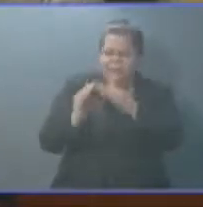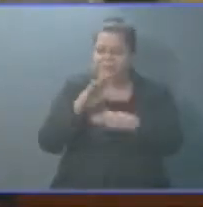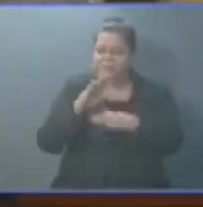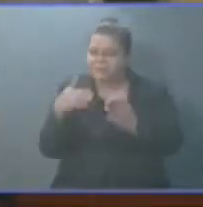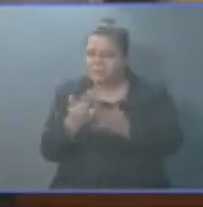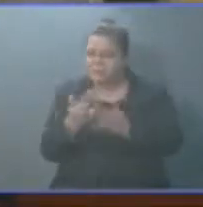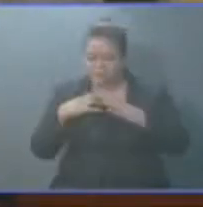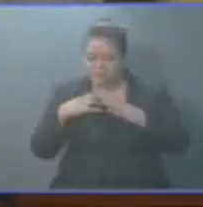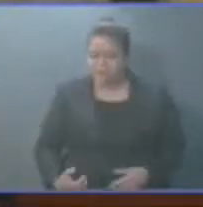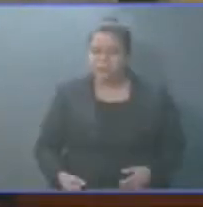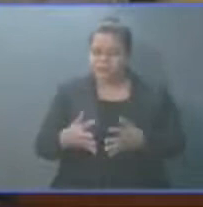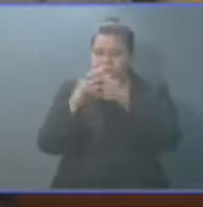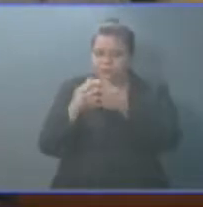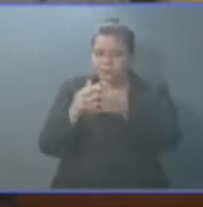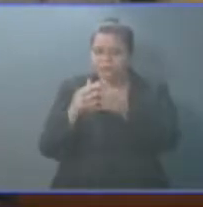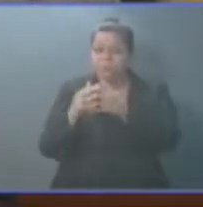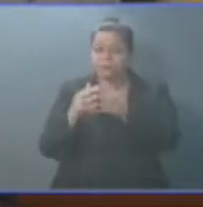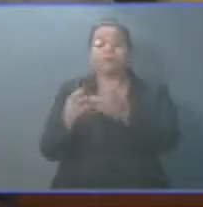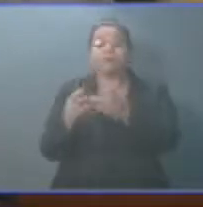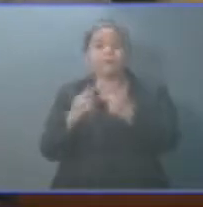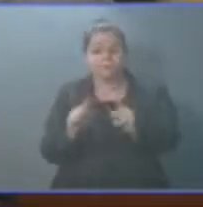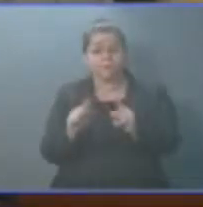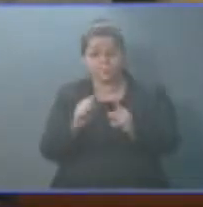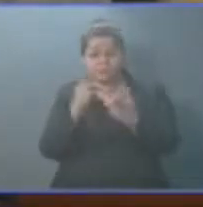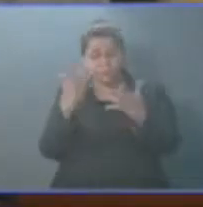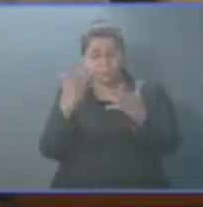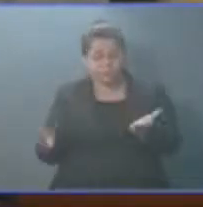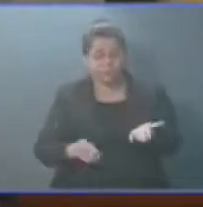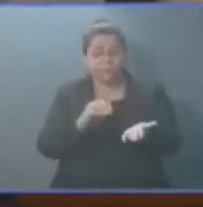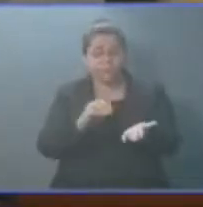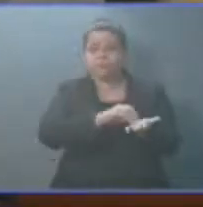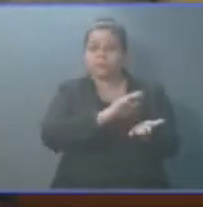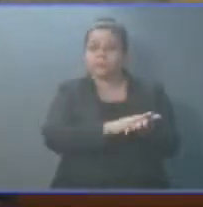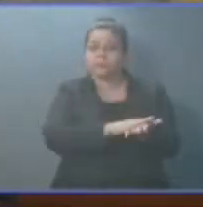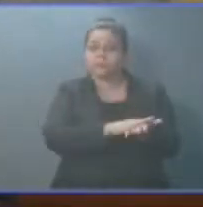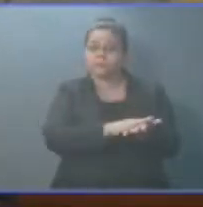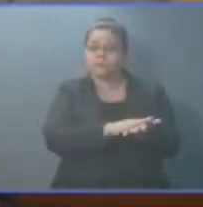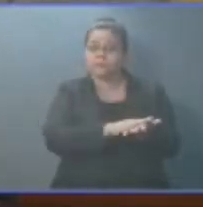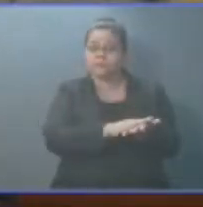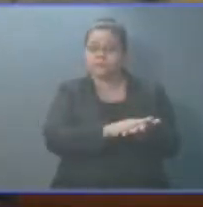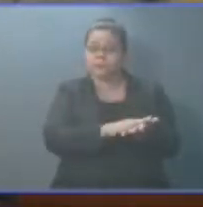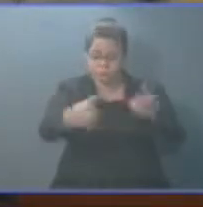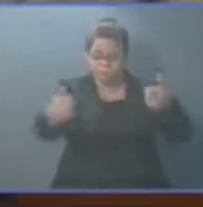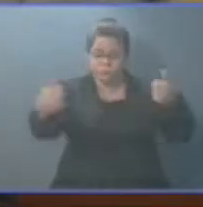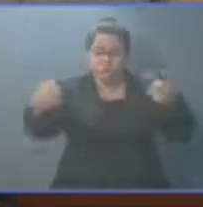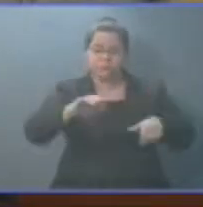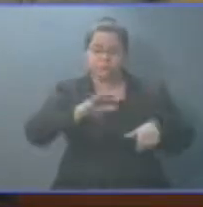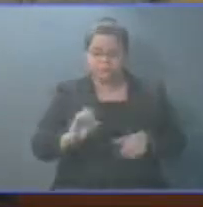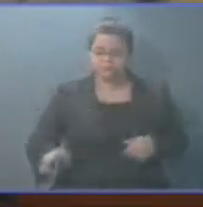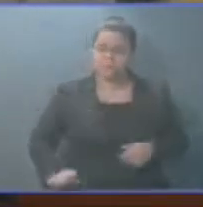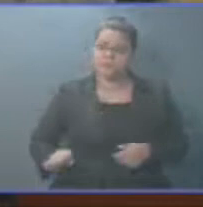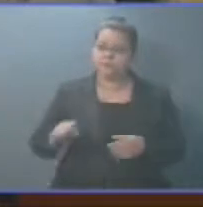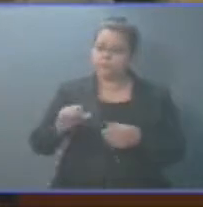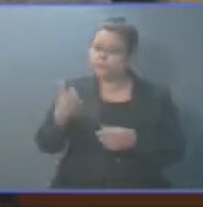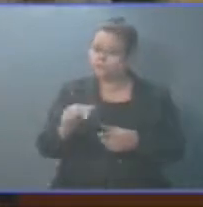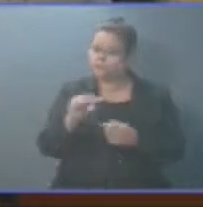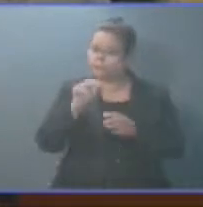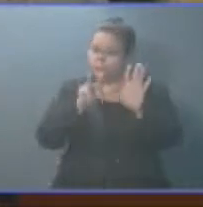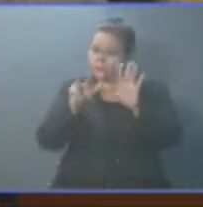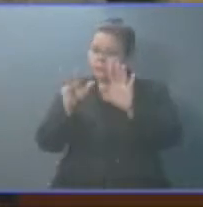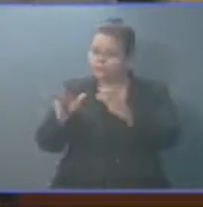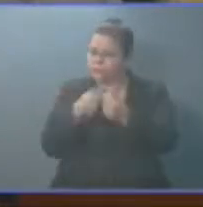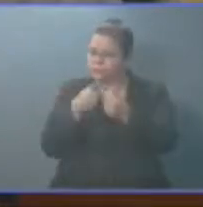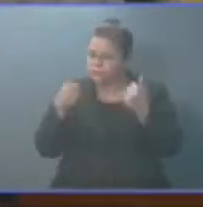de los Estados Unidos. Pero contemplaba en el convenio que El Salvador iba a poner alrededor de 88